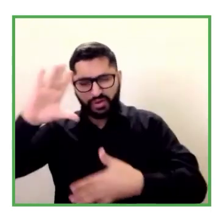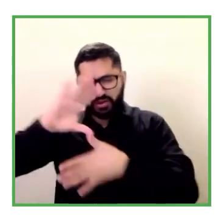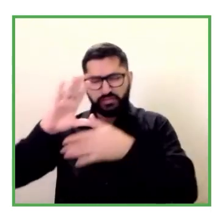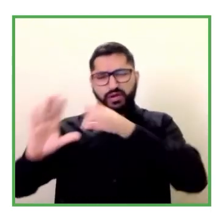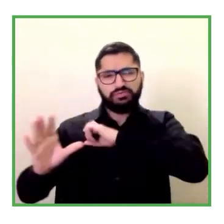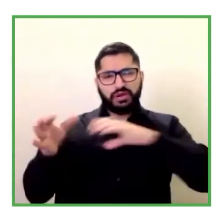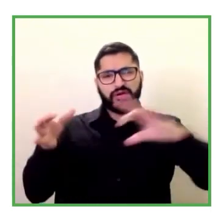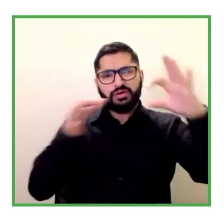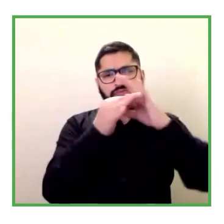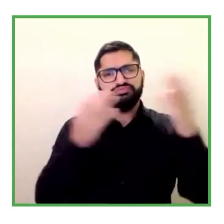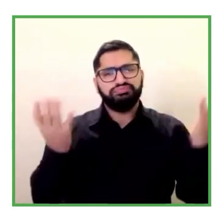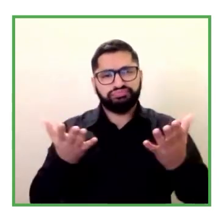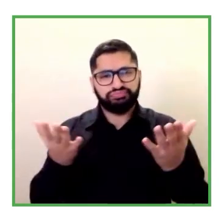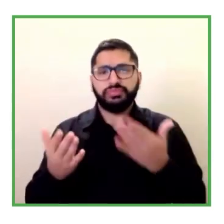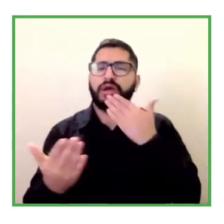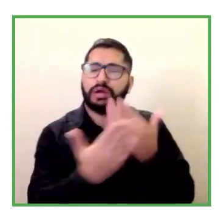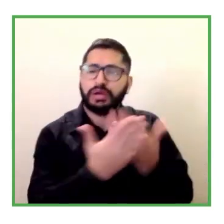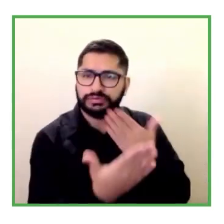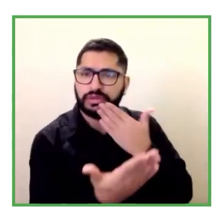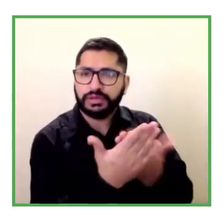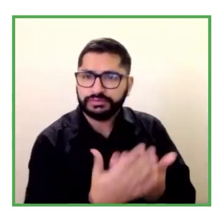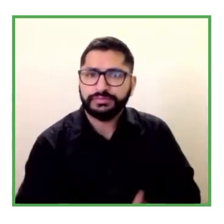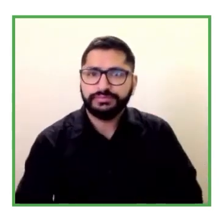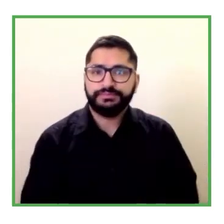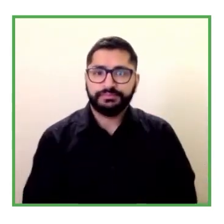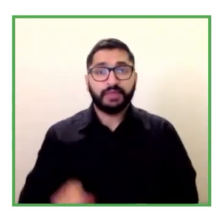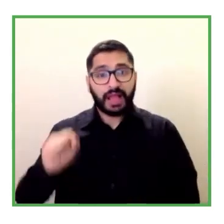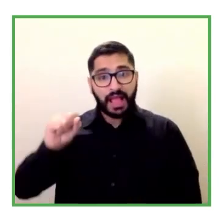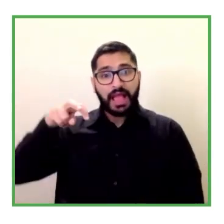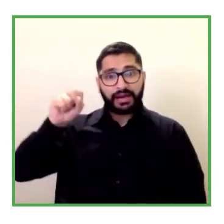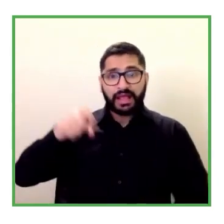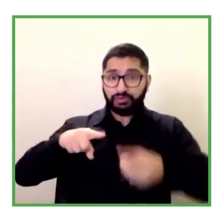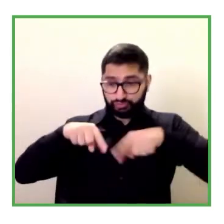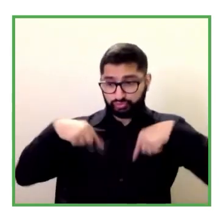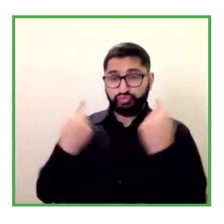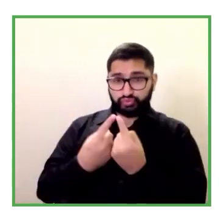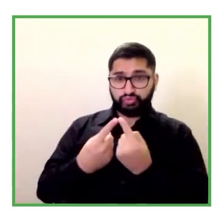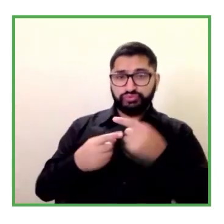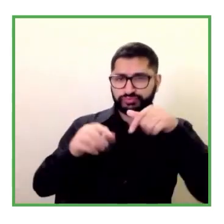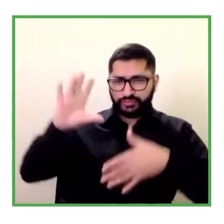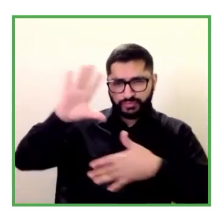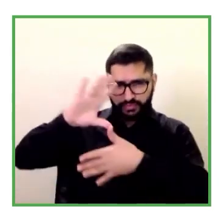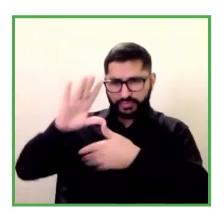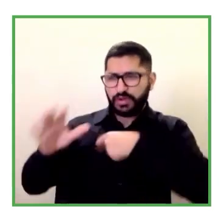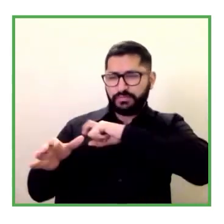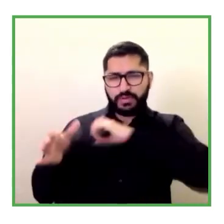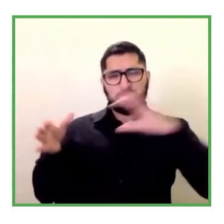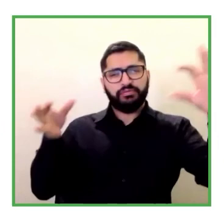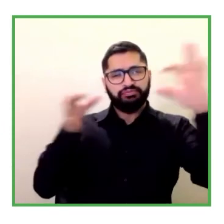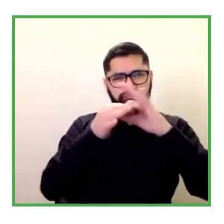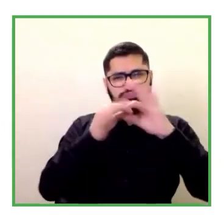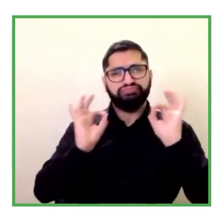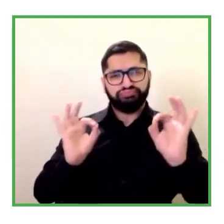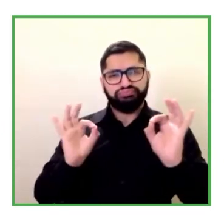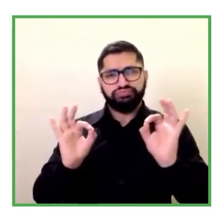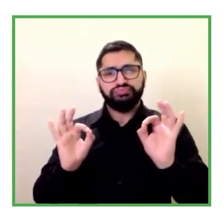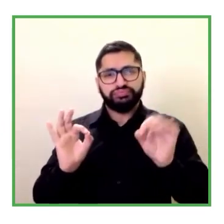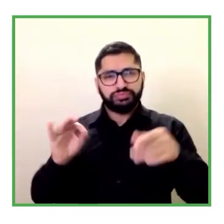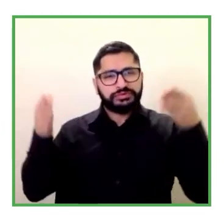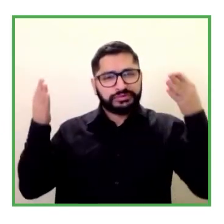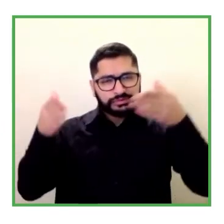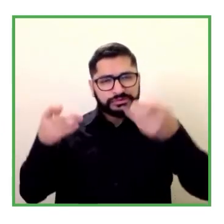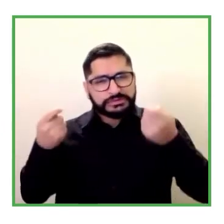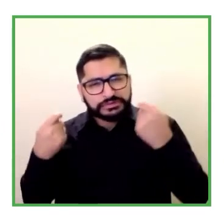ciberamericana lo que estamos buscando es tratar de unificar la inclusión en América Latina